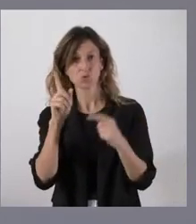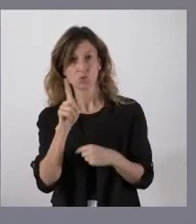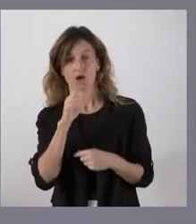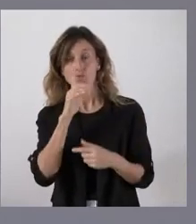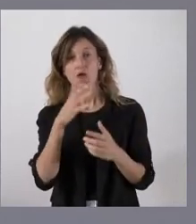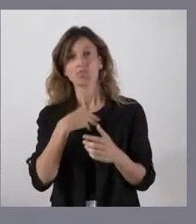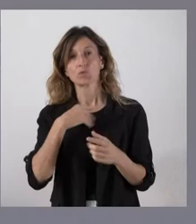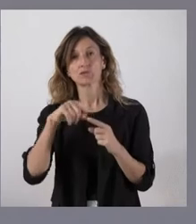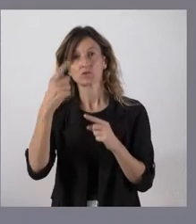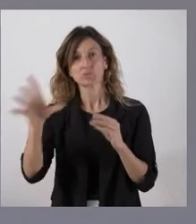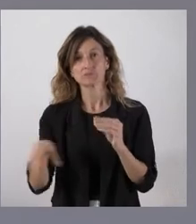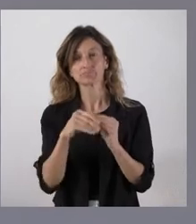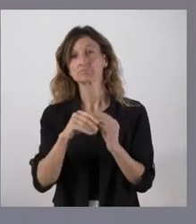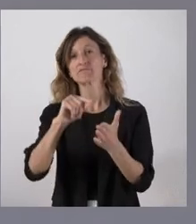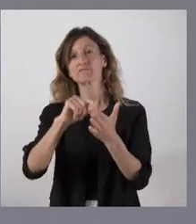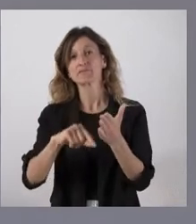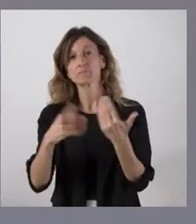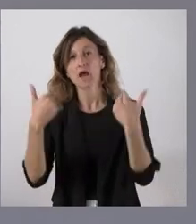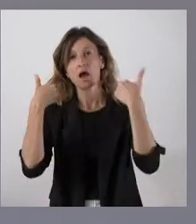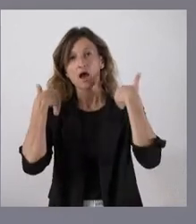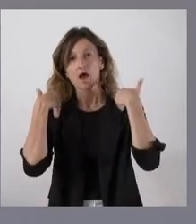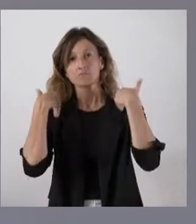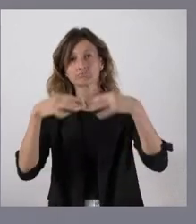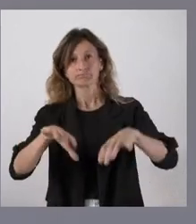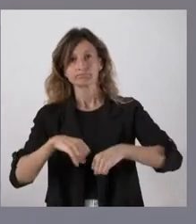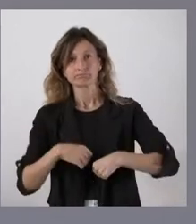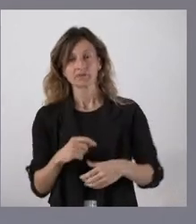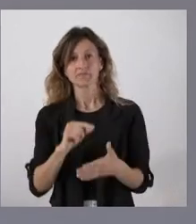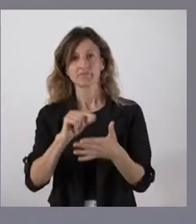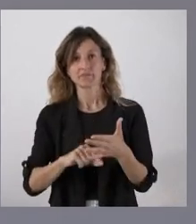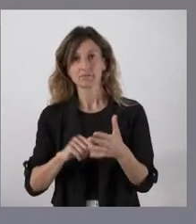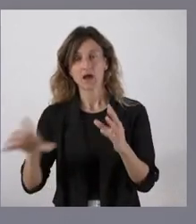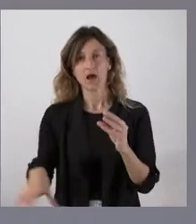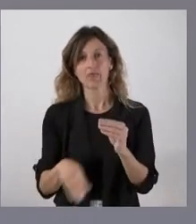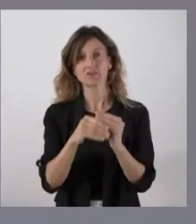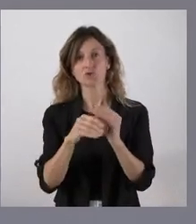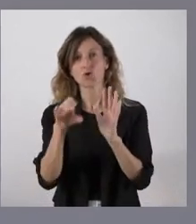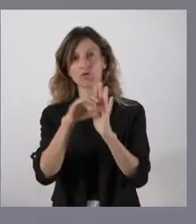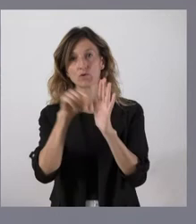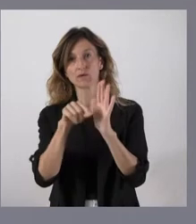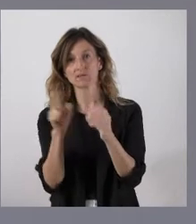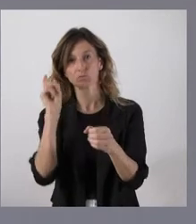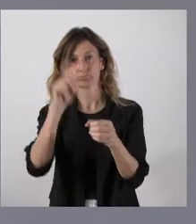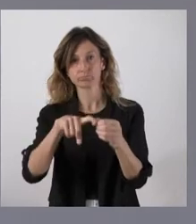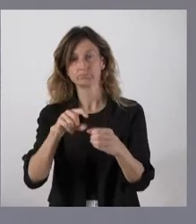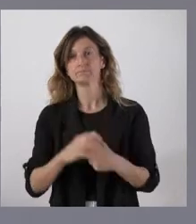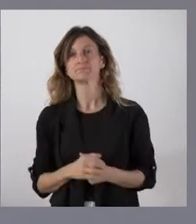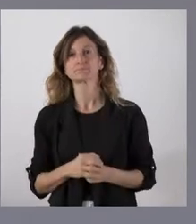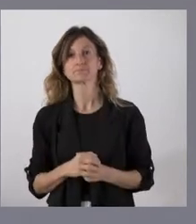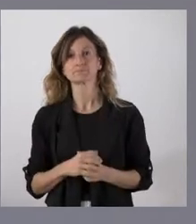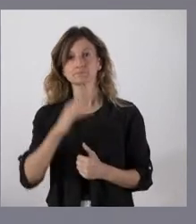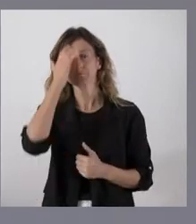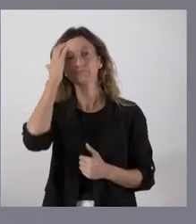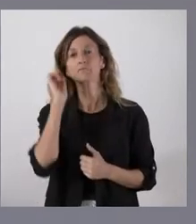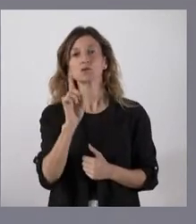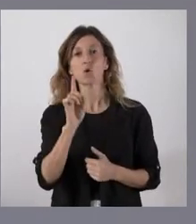documento posterior la firma del alto cargo que toma posesión de su adhesión a este código ético y no tanto en el acto de jura